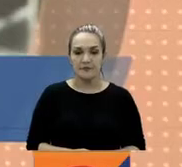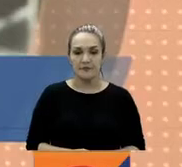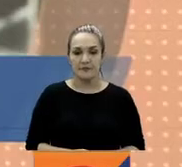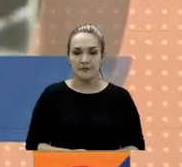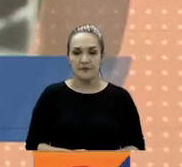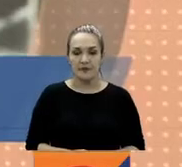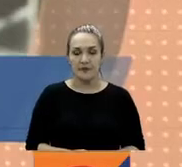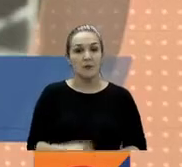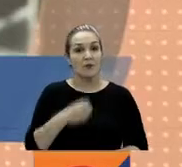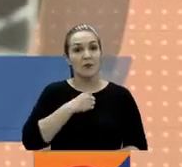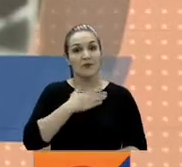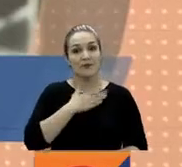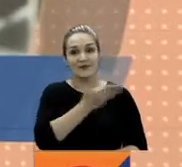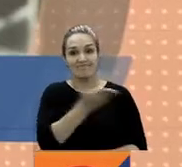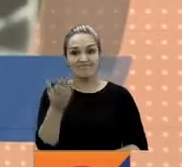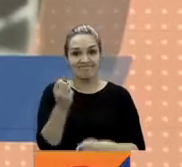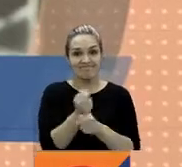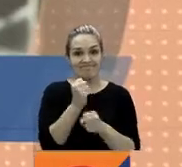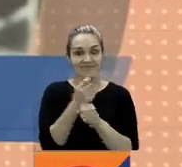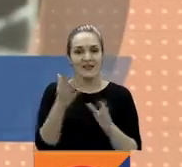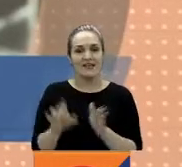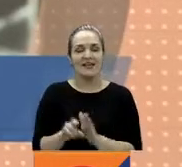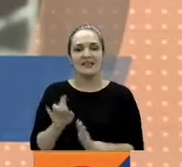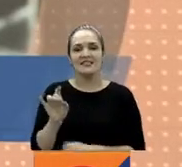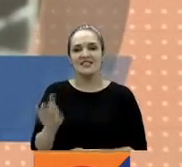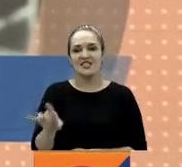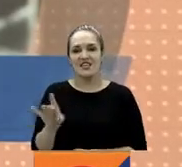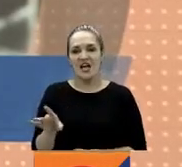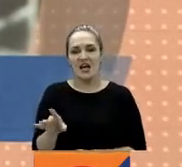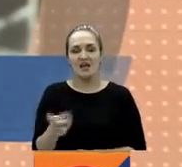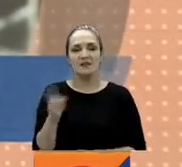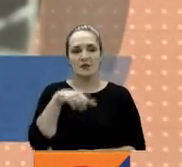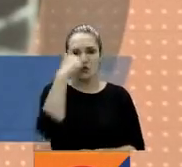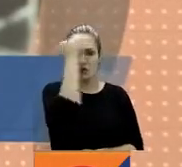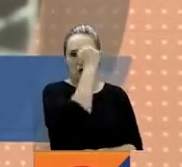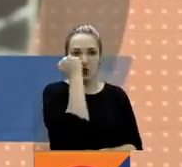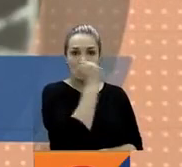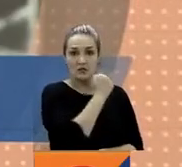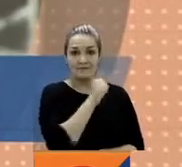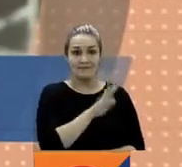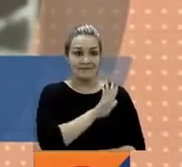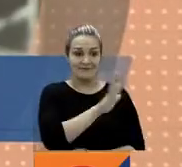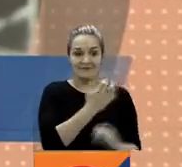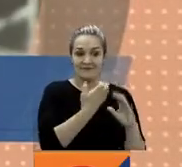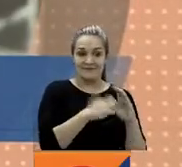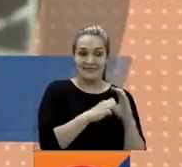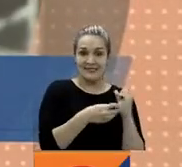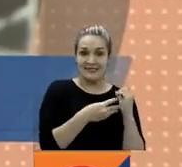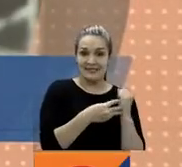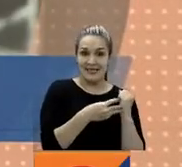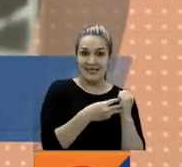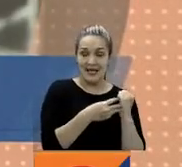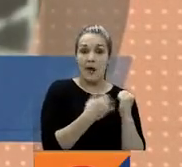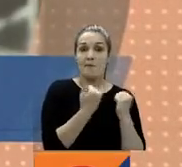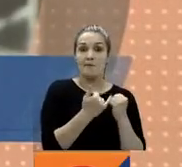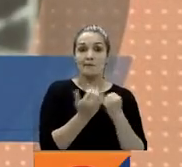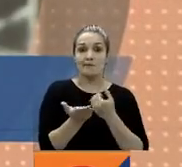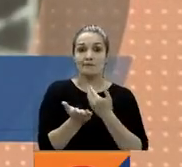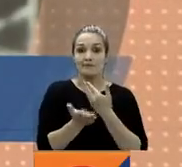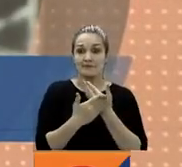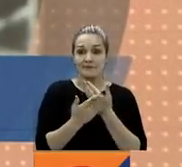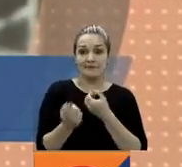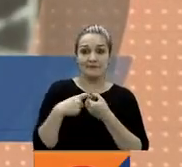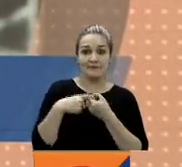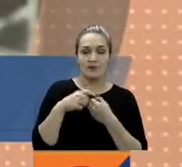Y hay oportunidades laborales en Chía y Soacha. La Agencia Pública de Empleo del SENA está ofreciendo 440 vacantes para